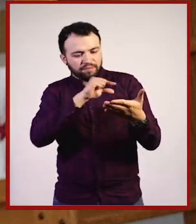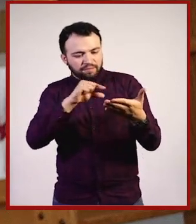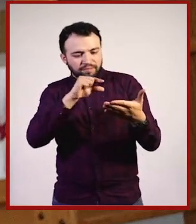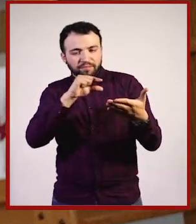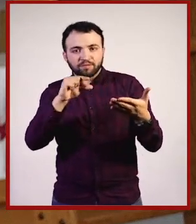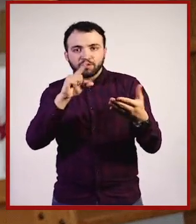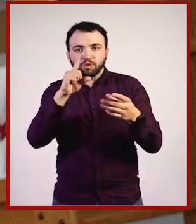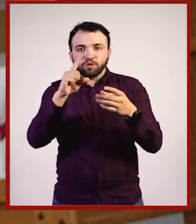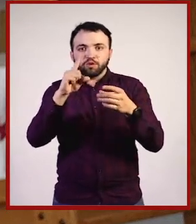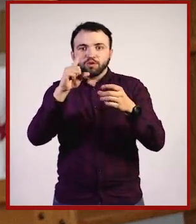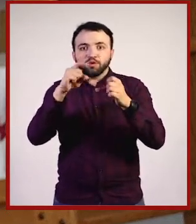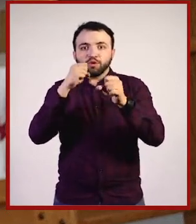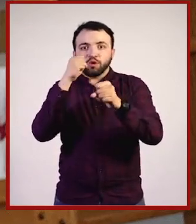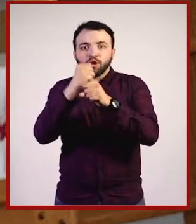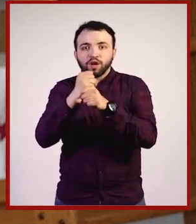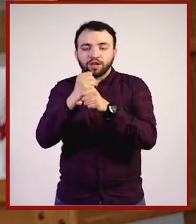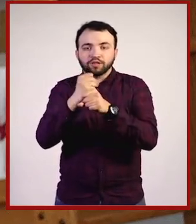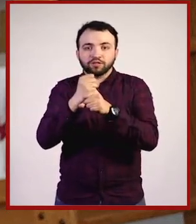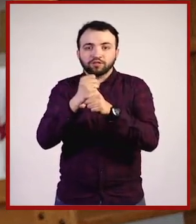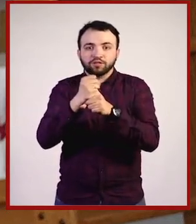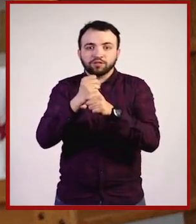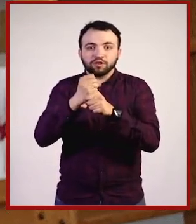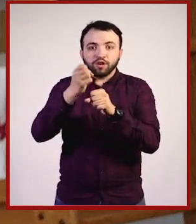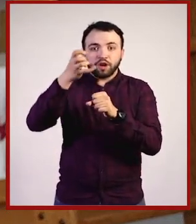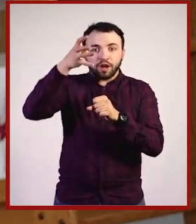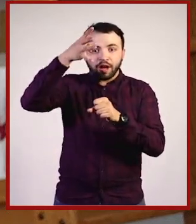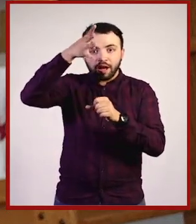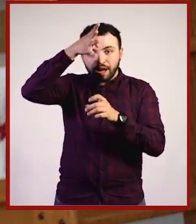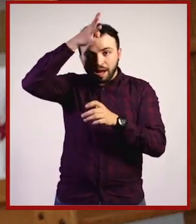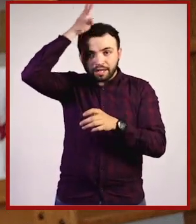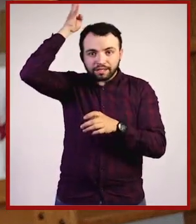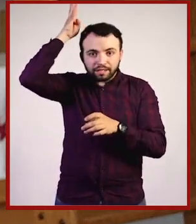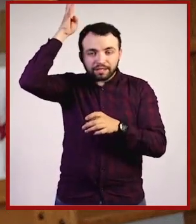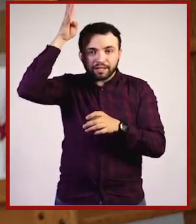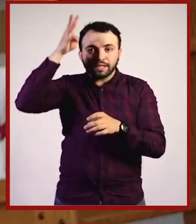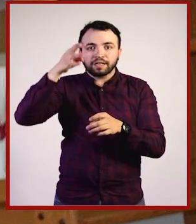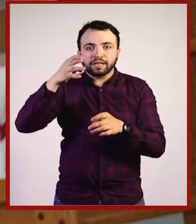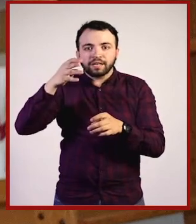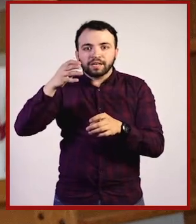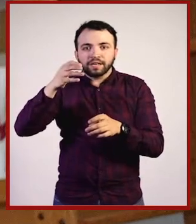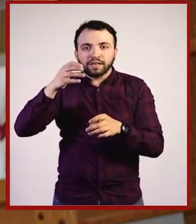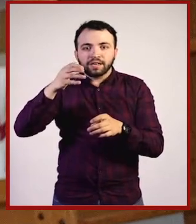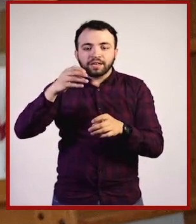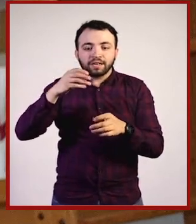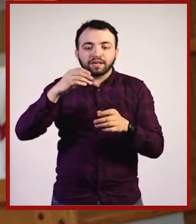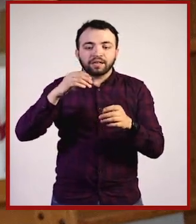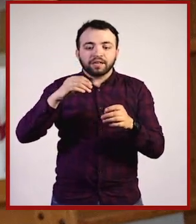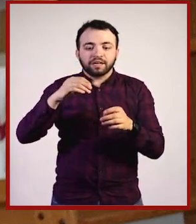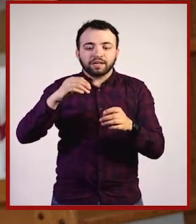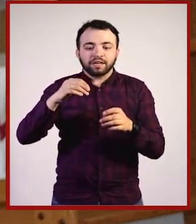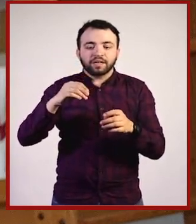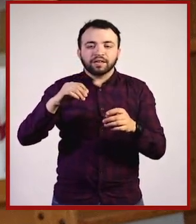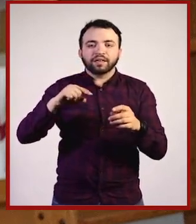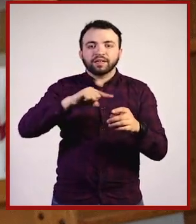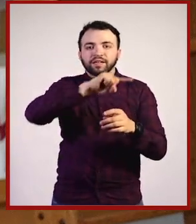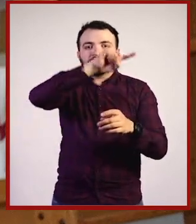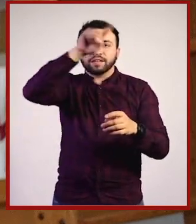del calendario azteca. Entonces, su poema se llama Piedra de Sol, porque es un calendario no de